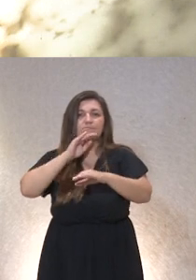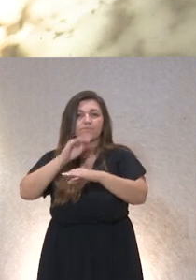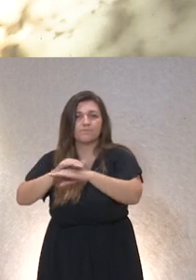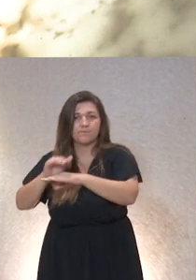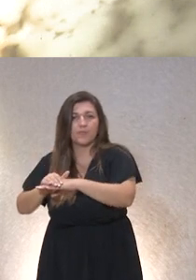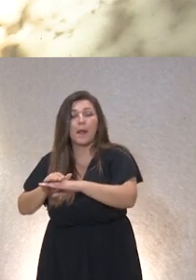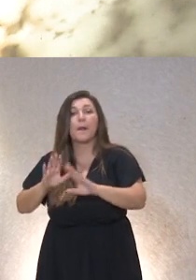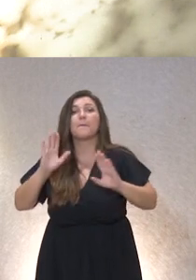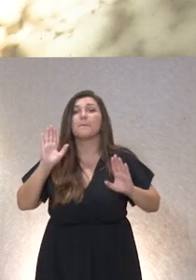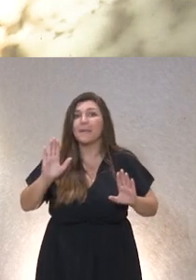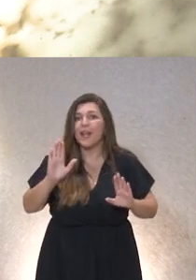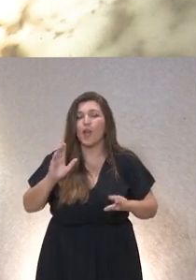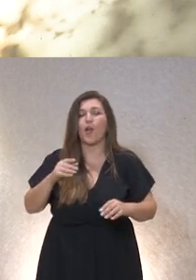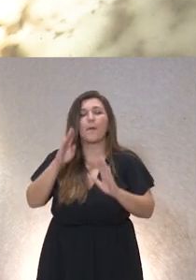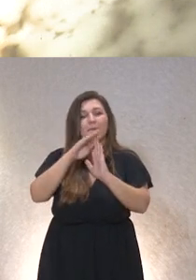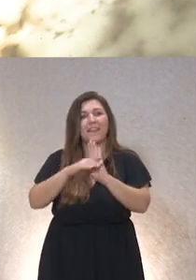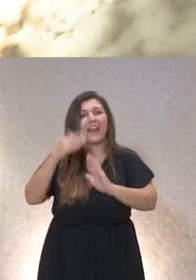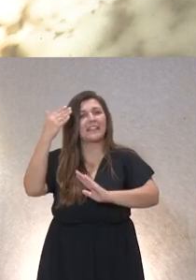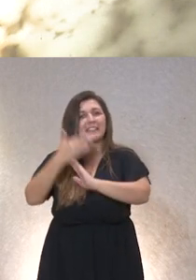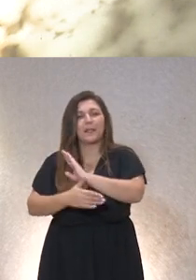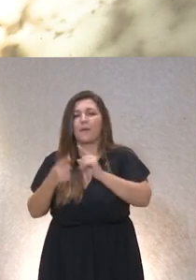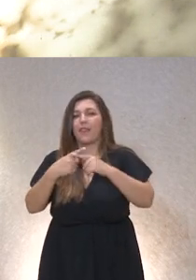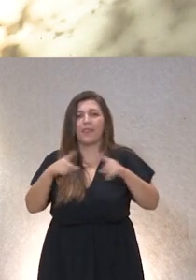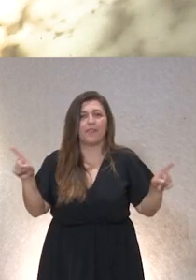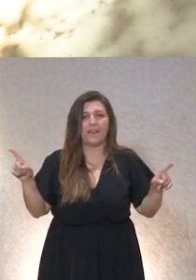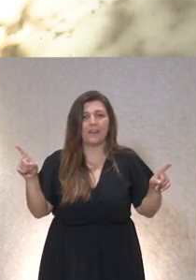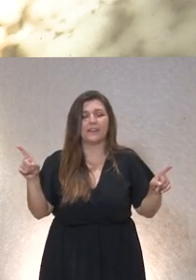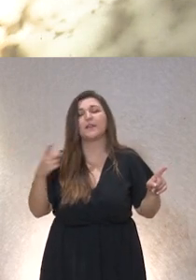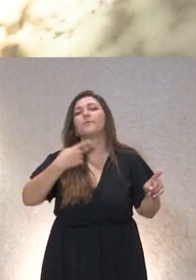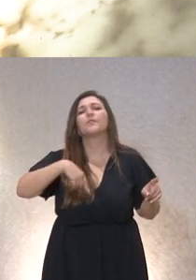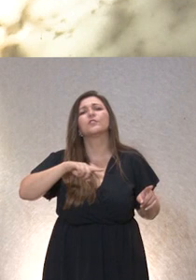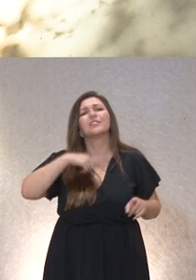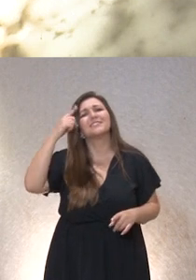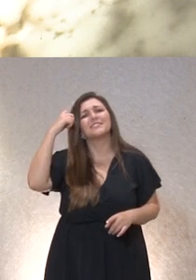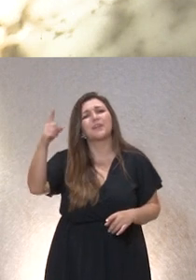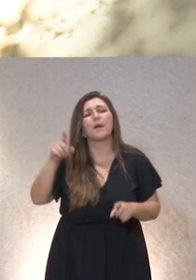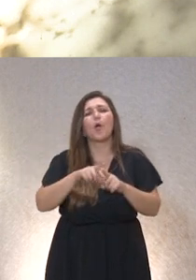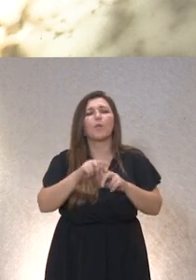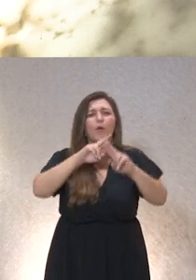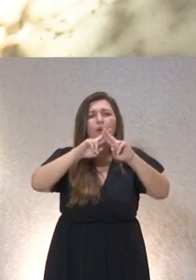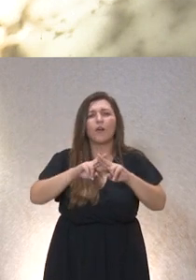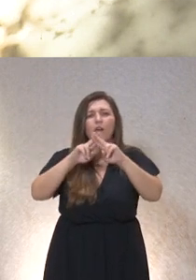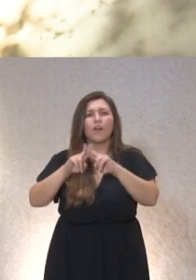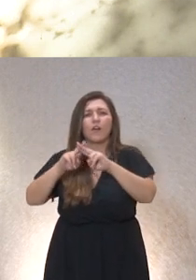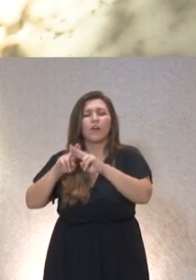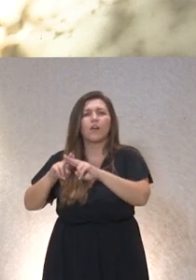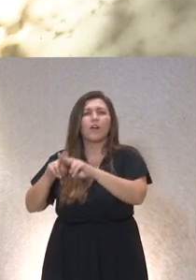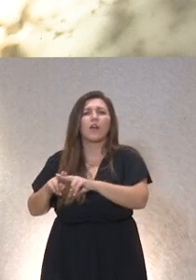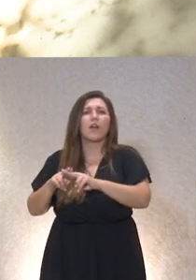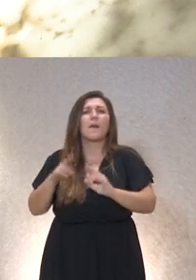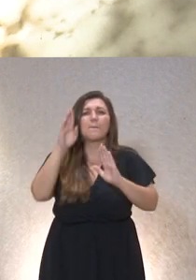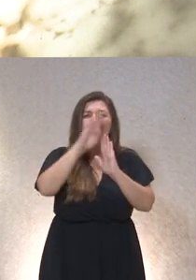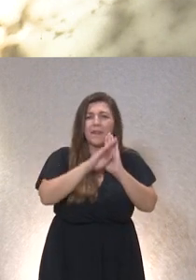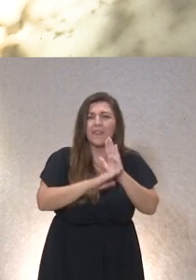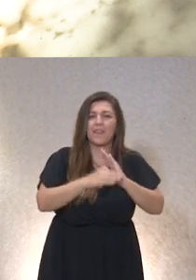las medidas restrictivas lo que sí tenemos que tener en cuenta es analizar o identificar las medidas restrictivas que puedan